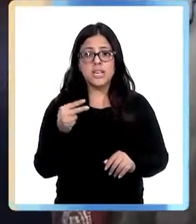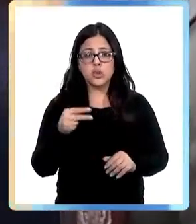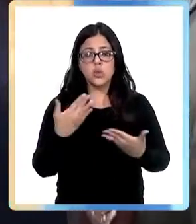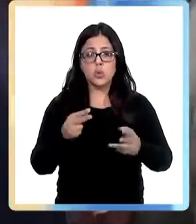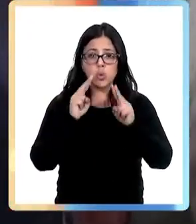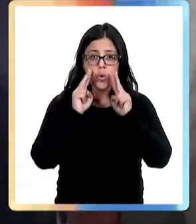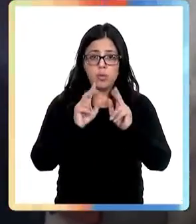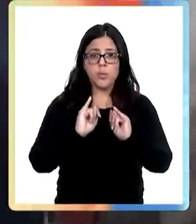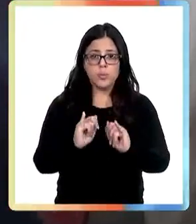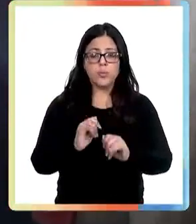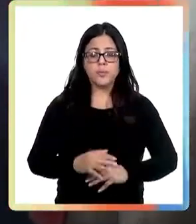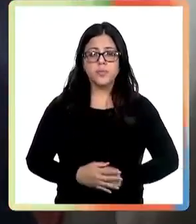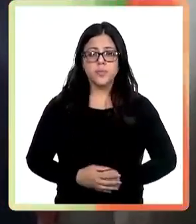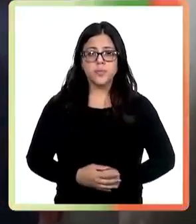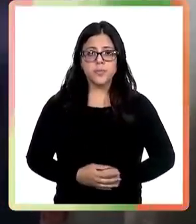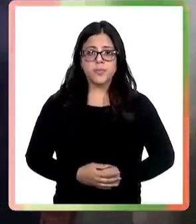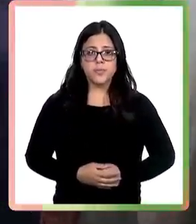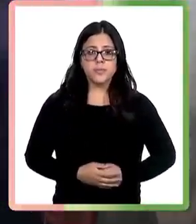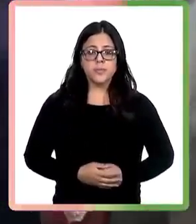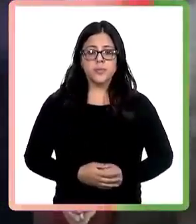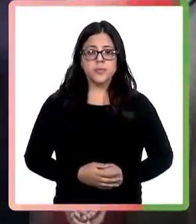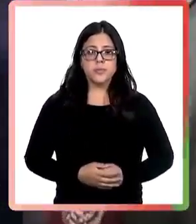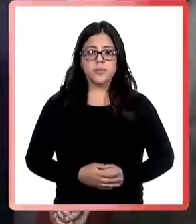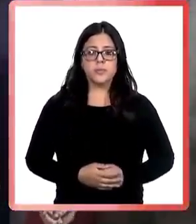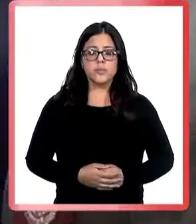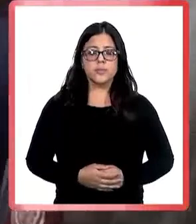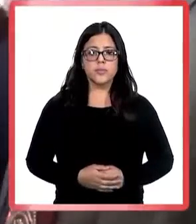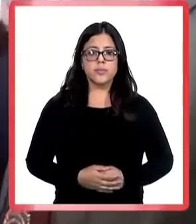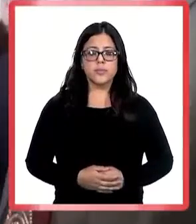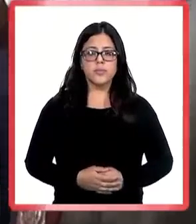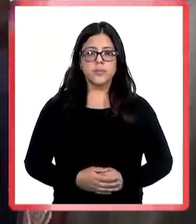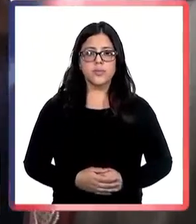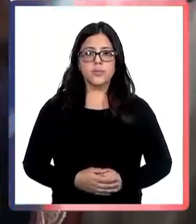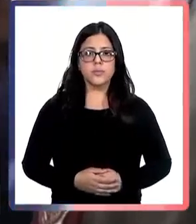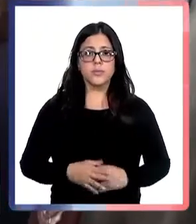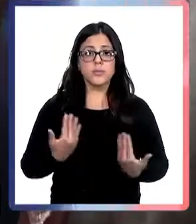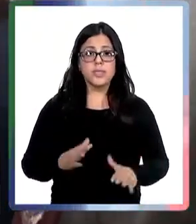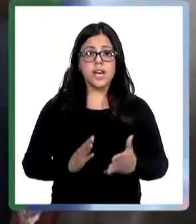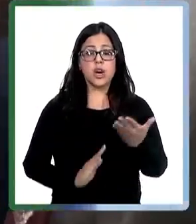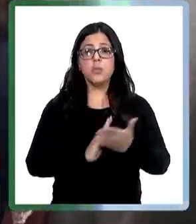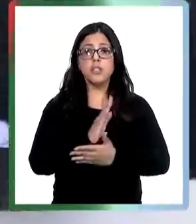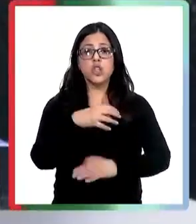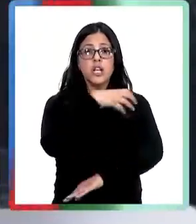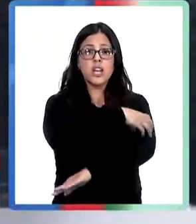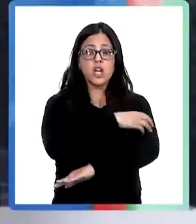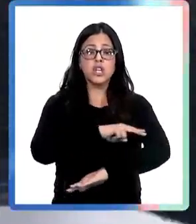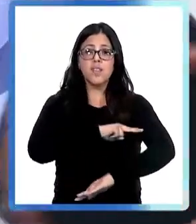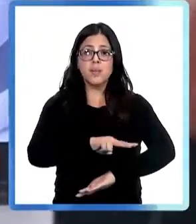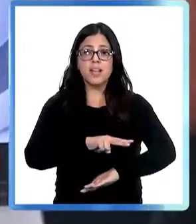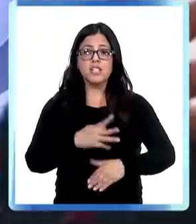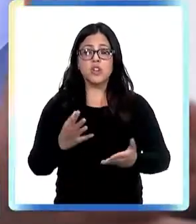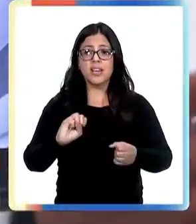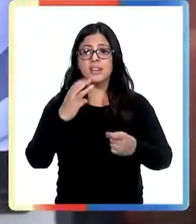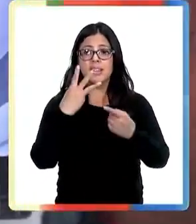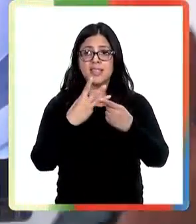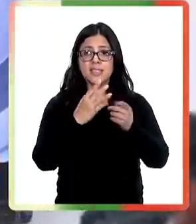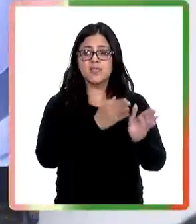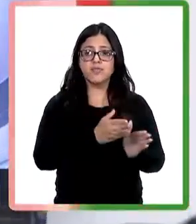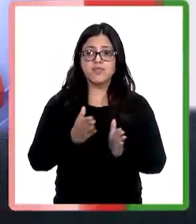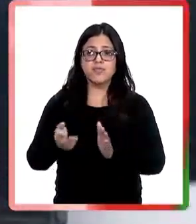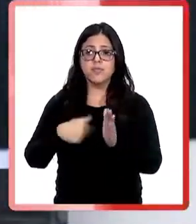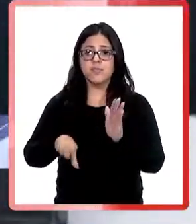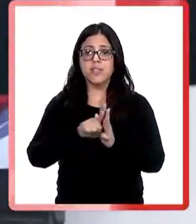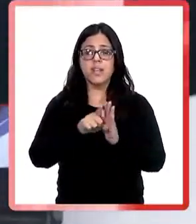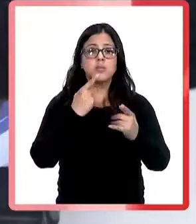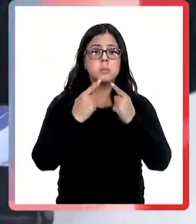Entró en funcionamiento en la región de Valparaíso la tercera etapa de la ley de entrevistas videograbadas la que permite resguardar a los menores